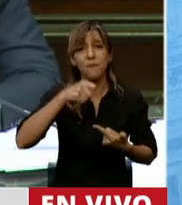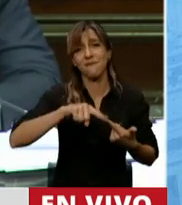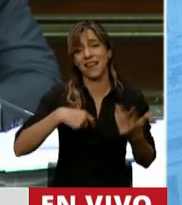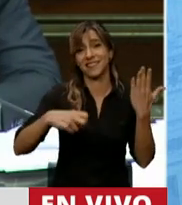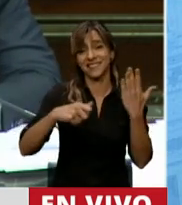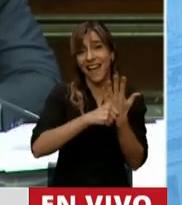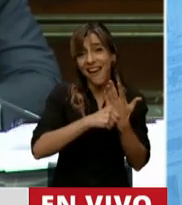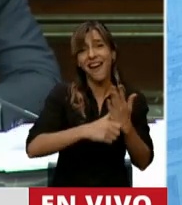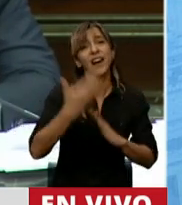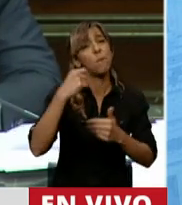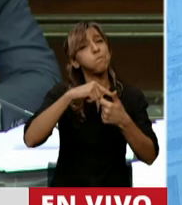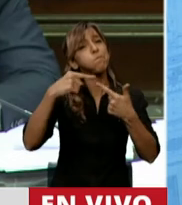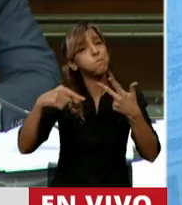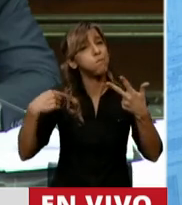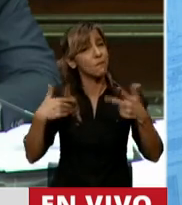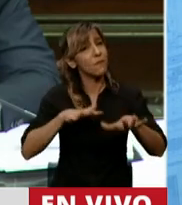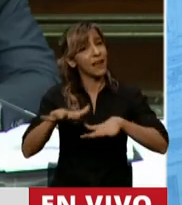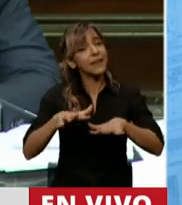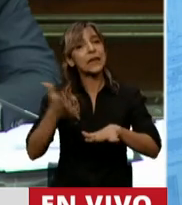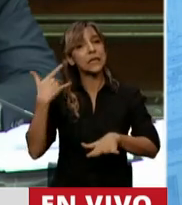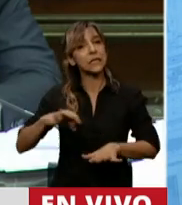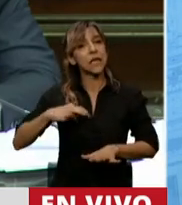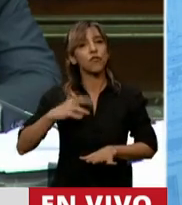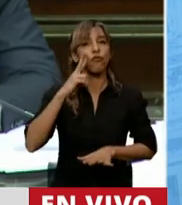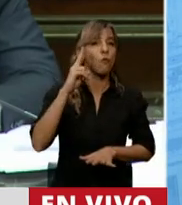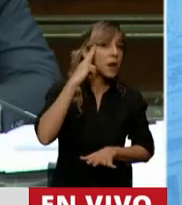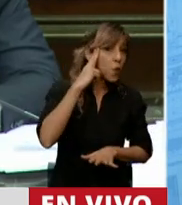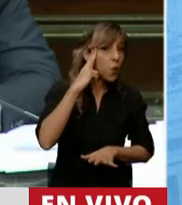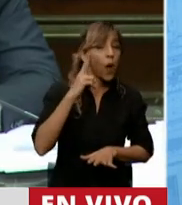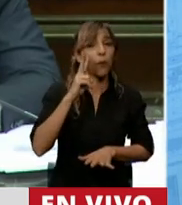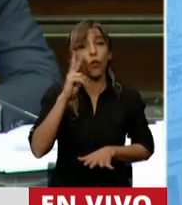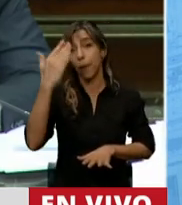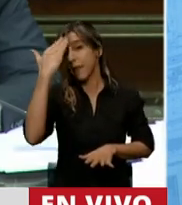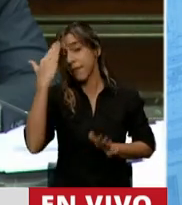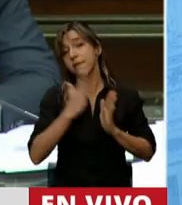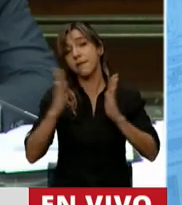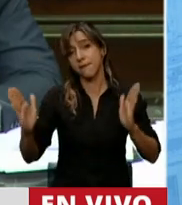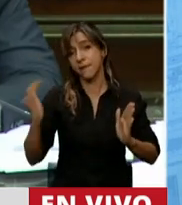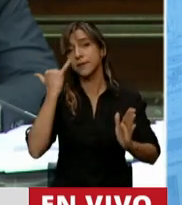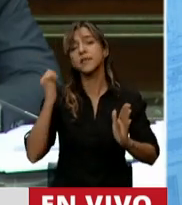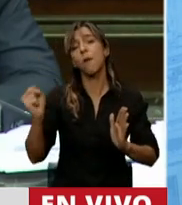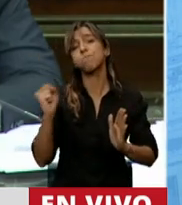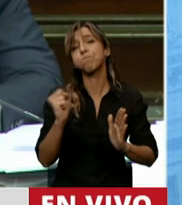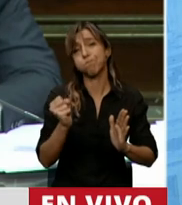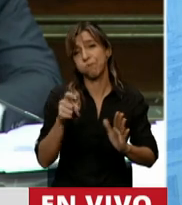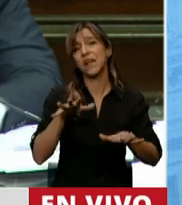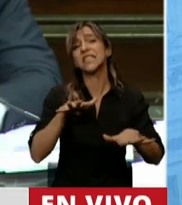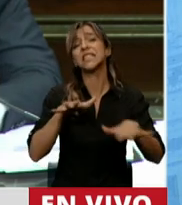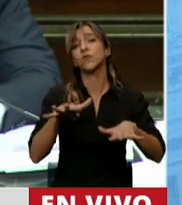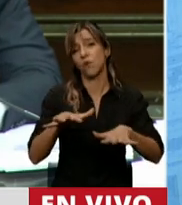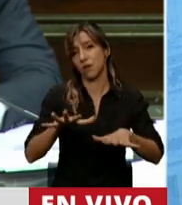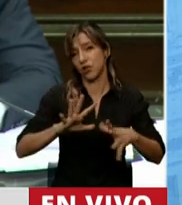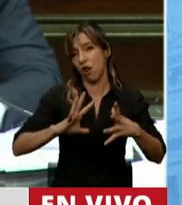carne que pasamos entre el 2009 y el 2015. Por eso, le vamos a volver a preguntar ¿se